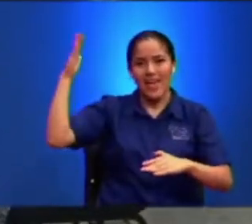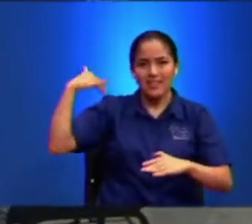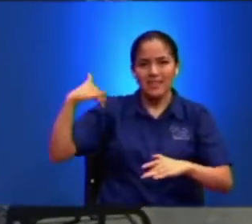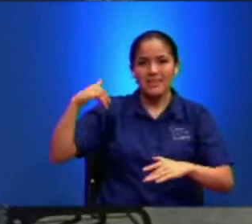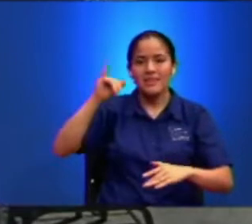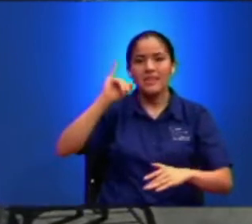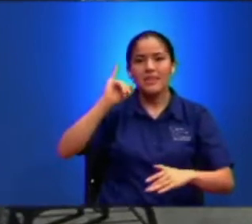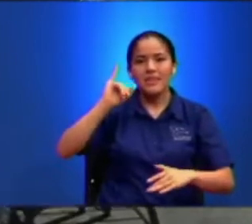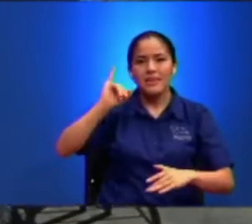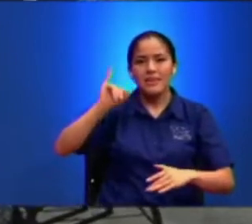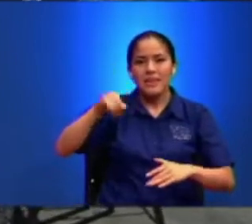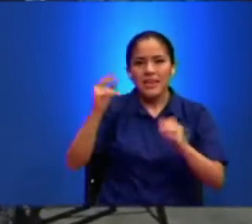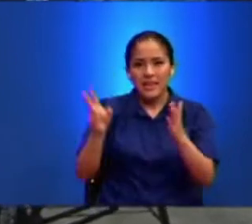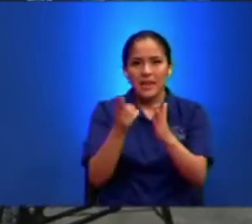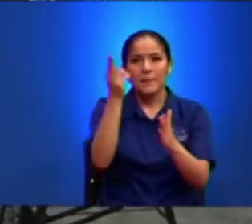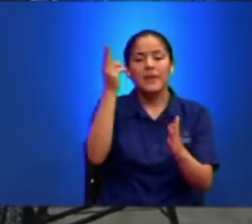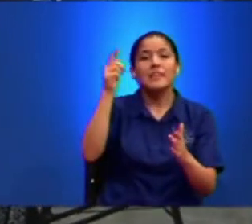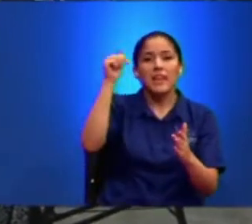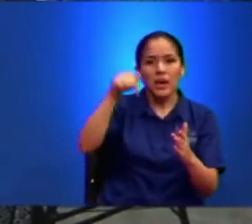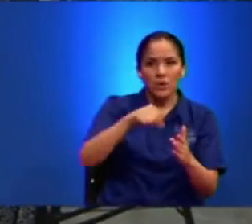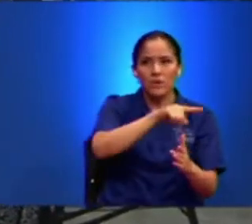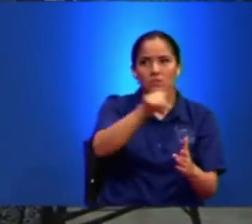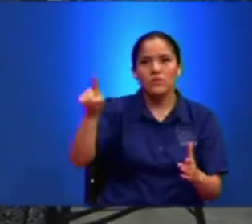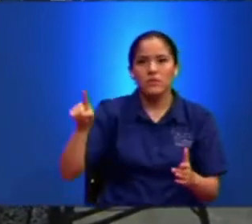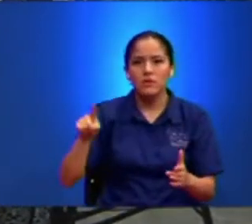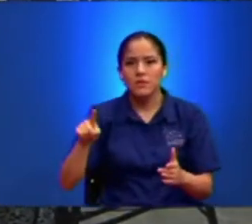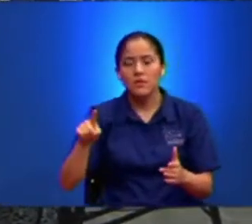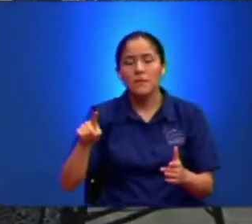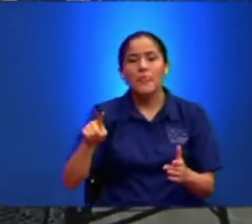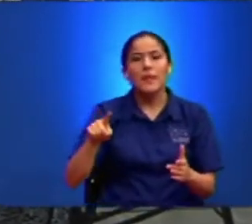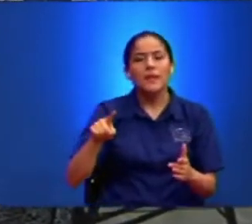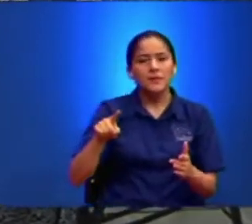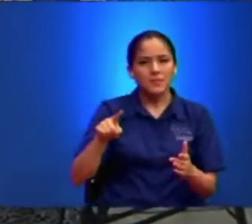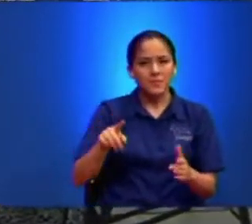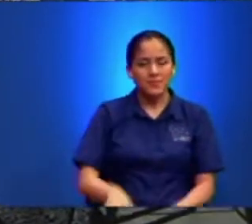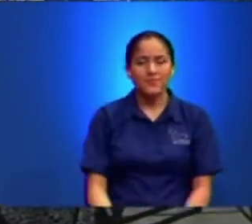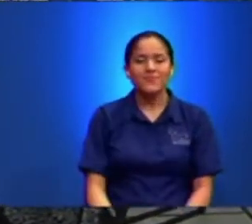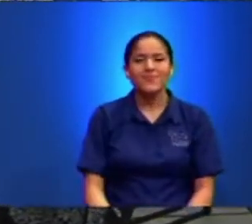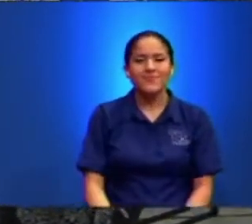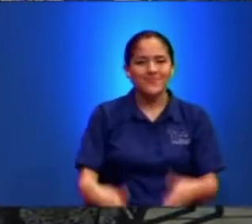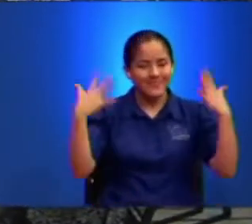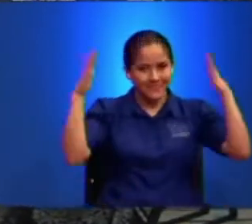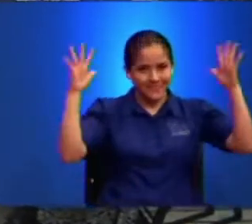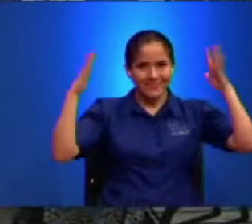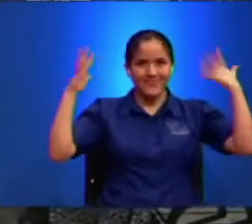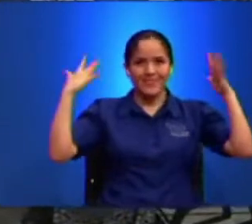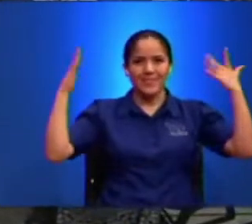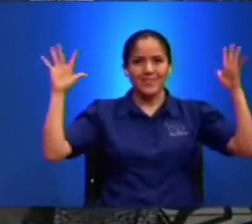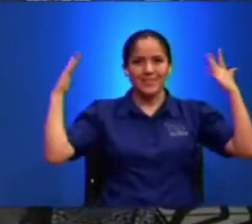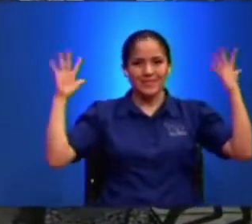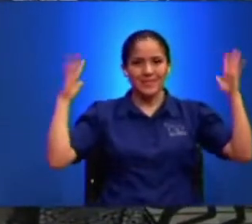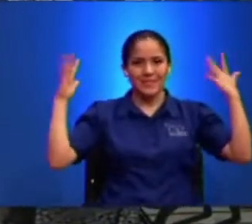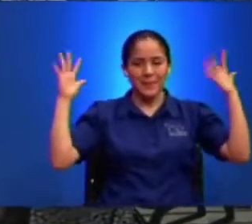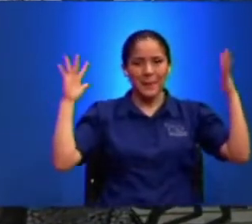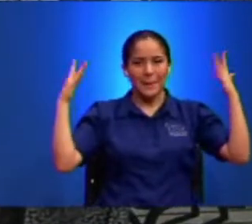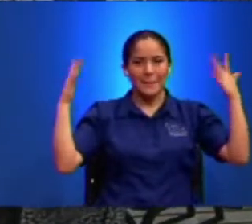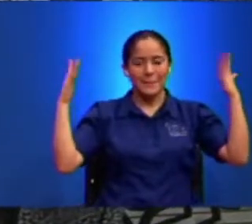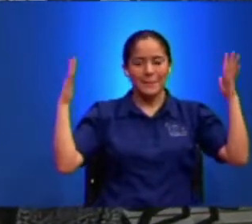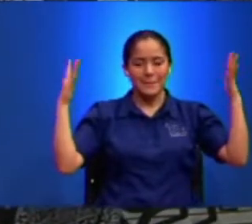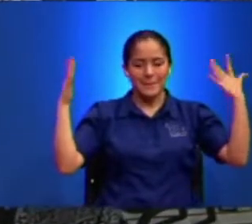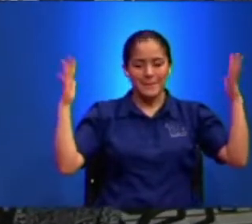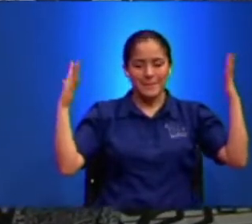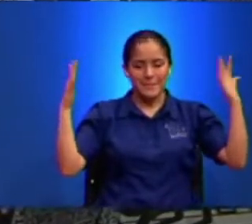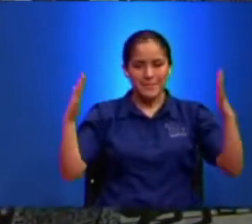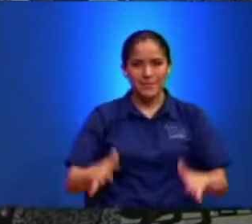van a ser ustedes Y como lo van a hacer Los voy a hacer Que Denle un aplauso al Rey Y después le voy a A explicar esto Un poco más